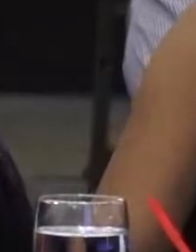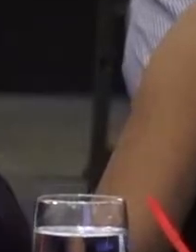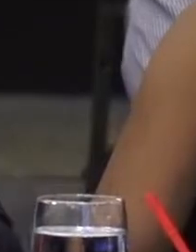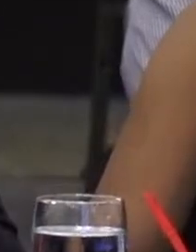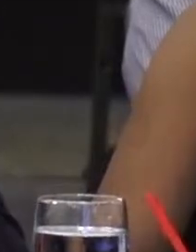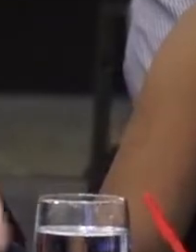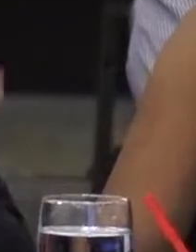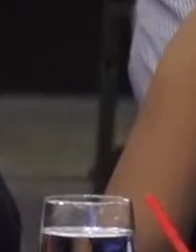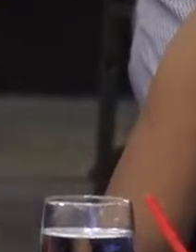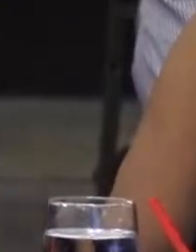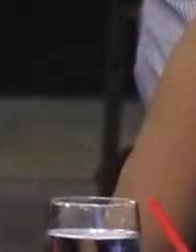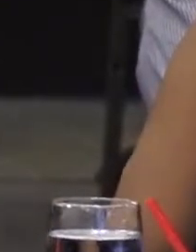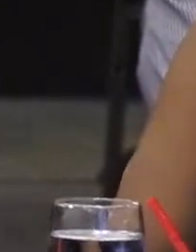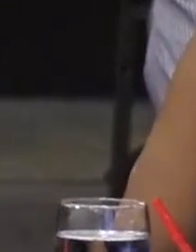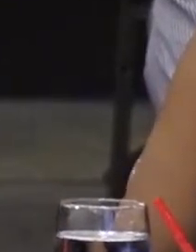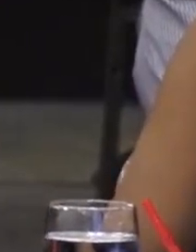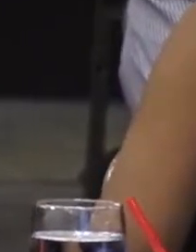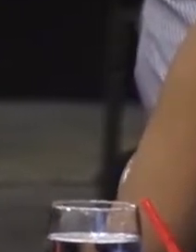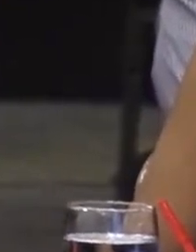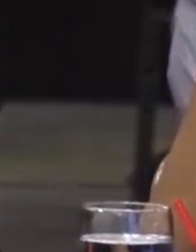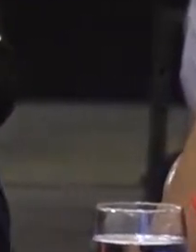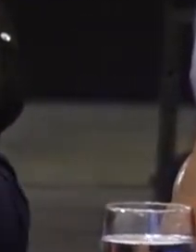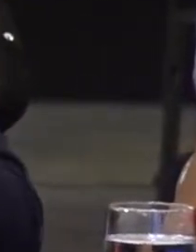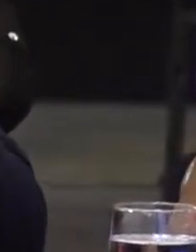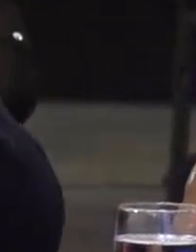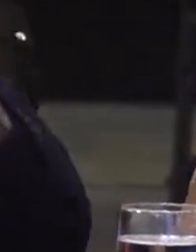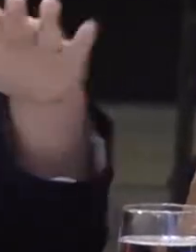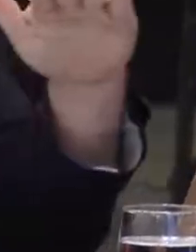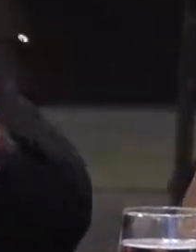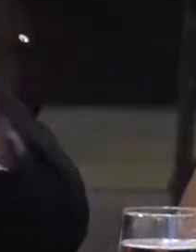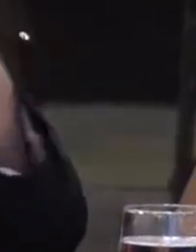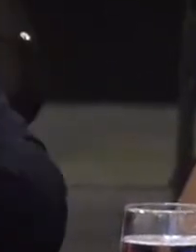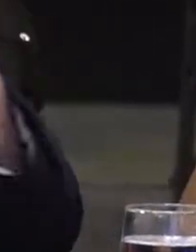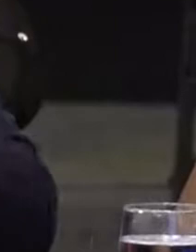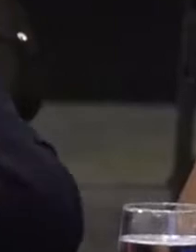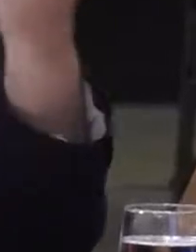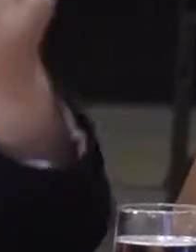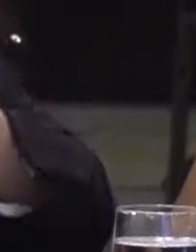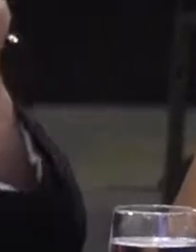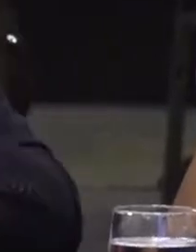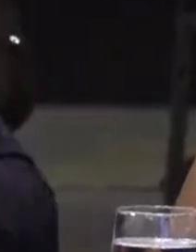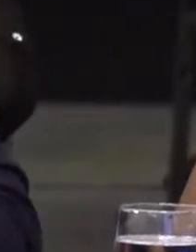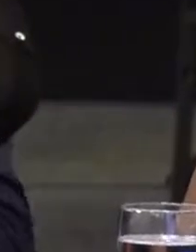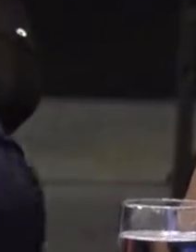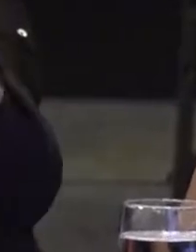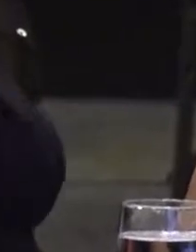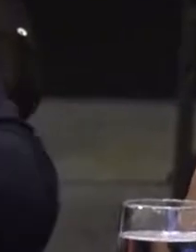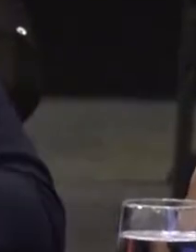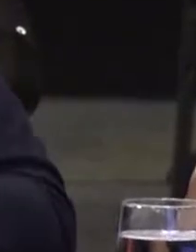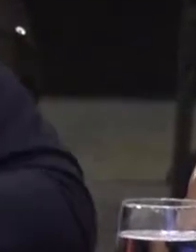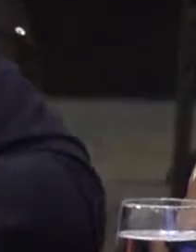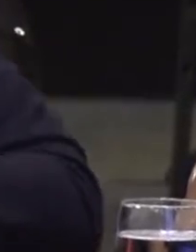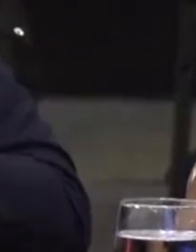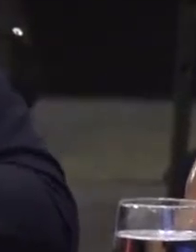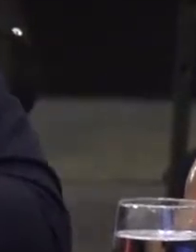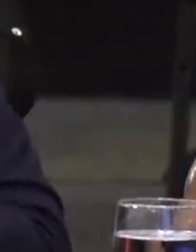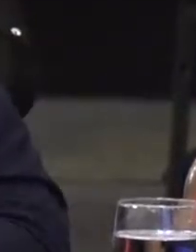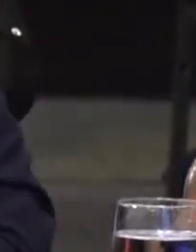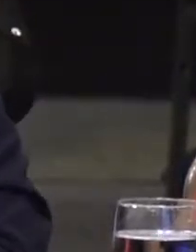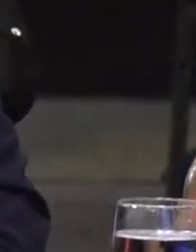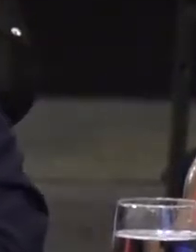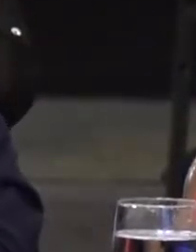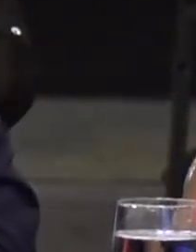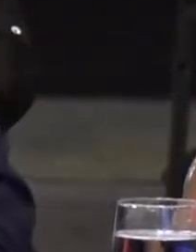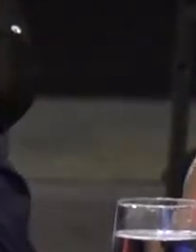de las personas con discapacidad auditiva es nula. Por tanto, no pueden ingresar a las universidades. Por lo tanto, hay una grave falla del sistema básico de educación.